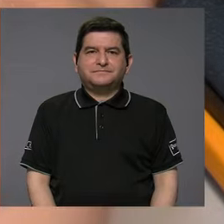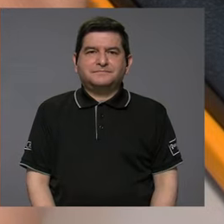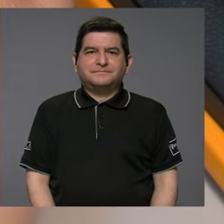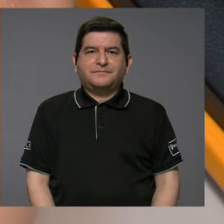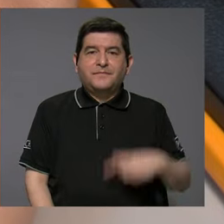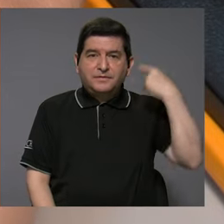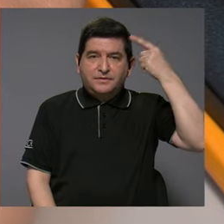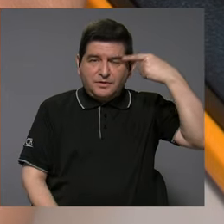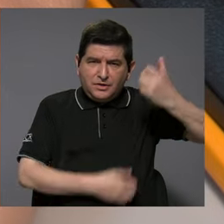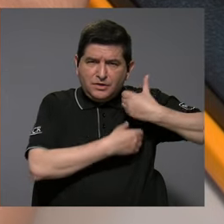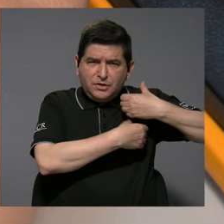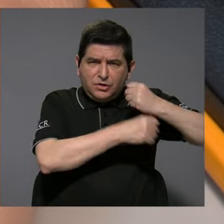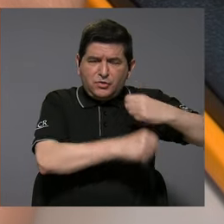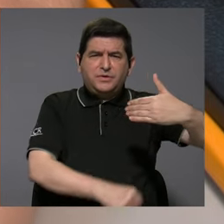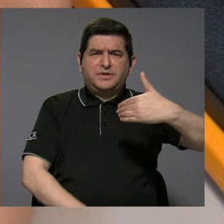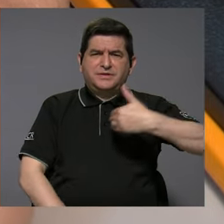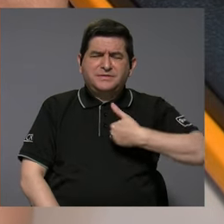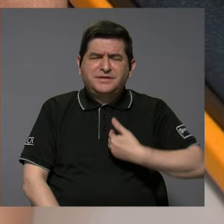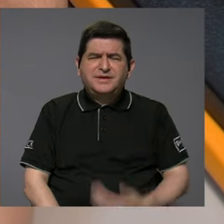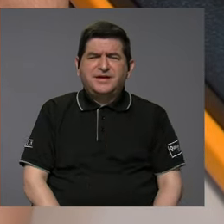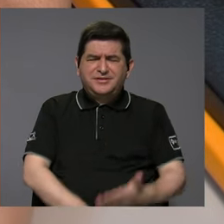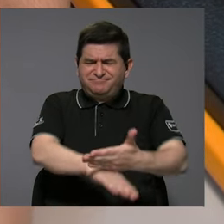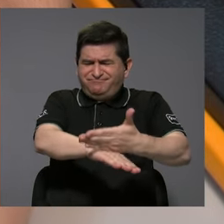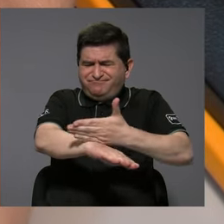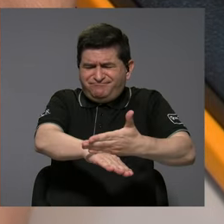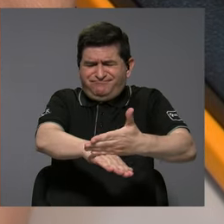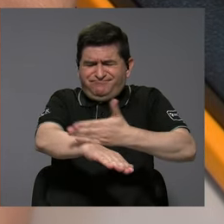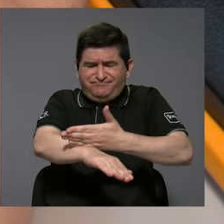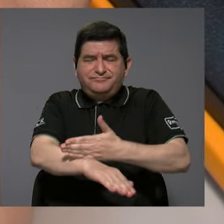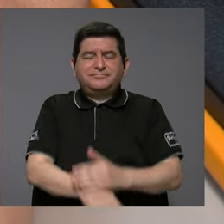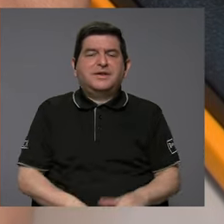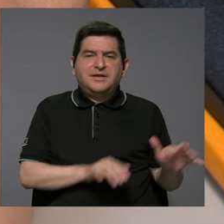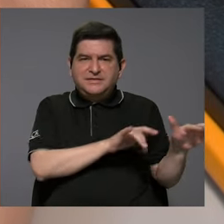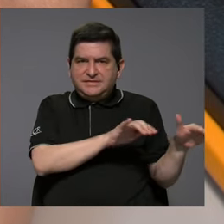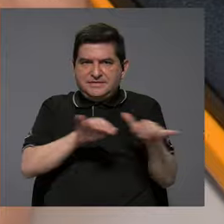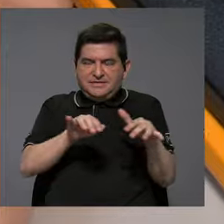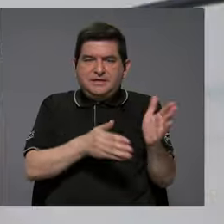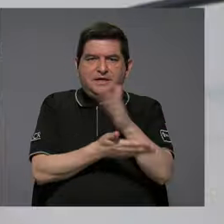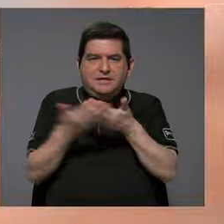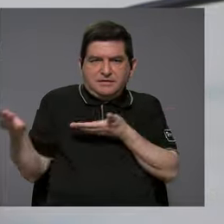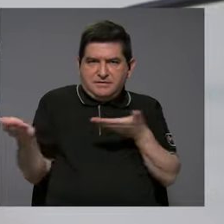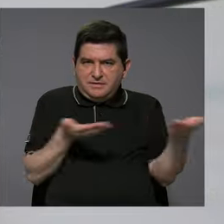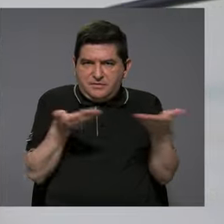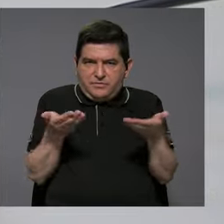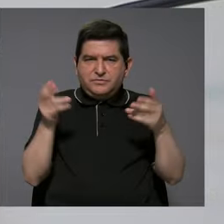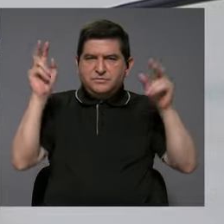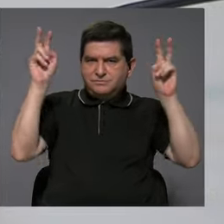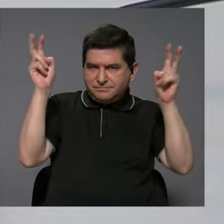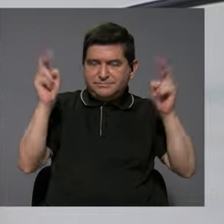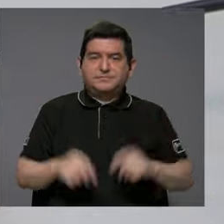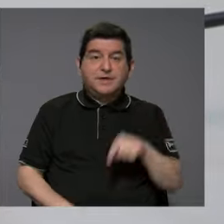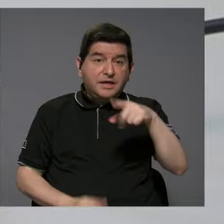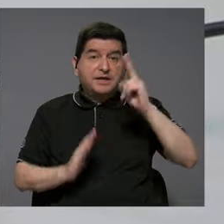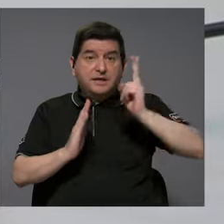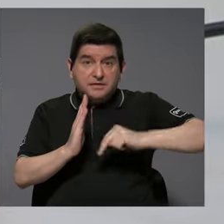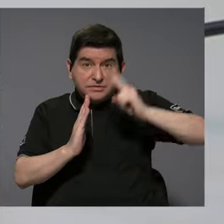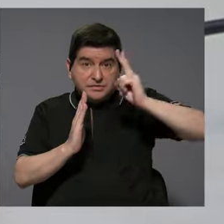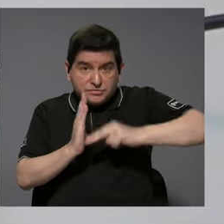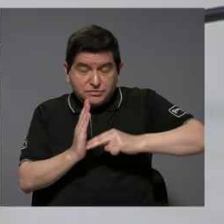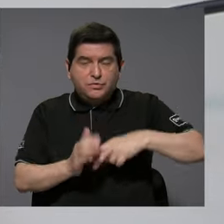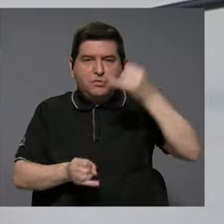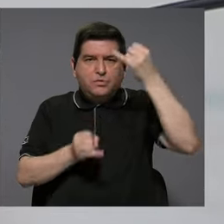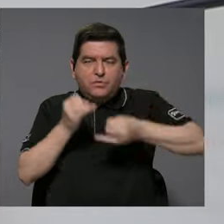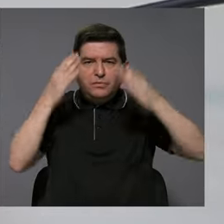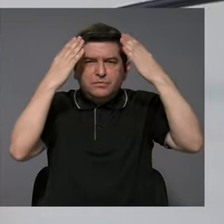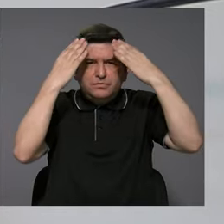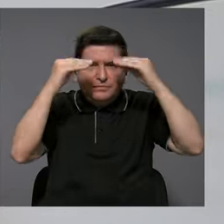Los gobiernos locales mantienen un relativo estancamiento en la digitalización de algunos servicios. Eso se lee en